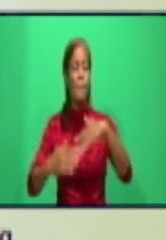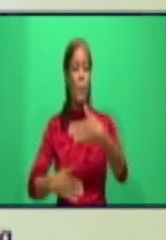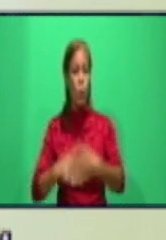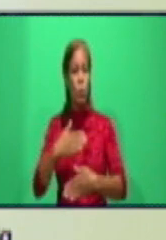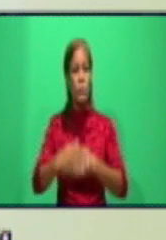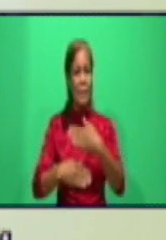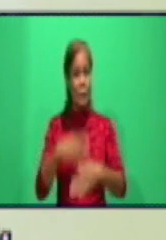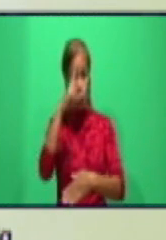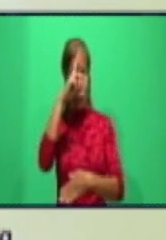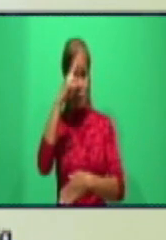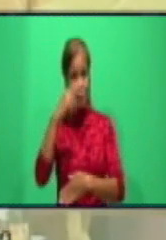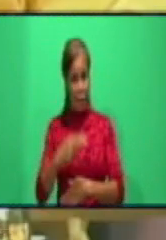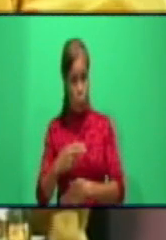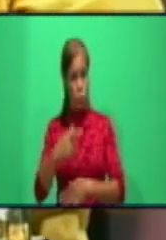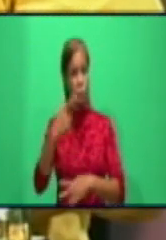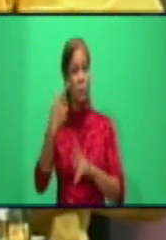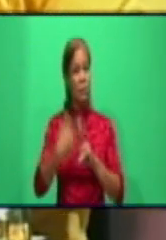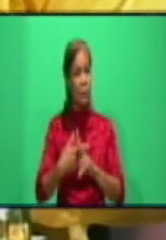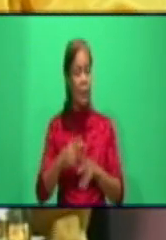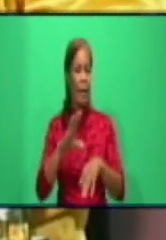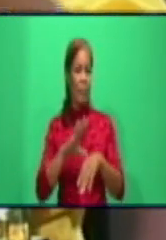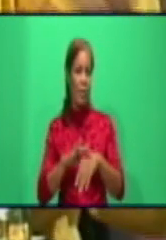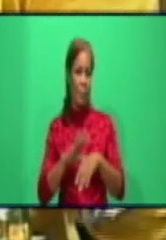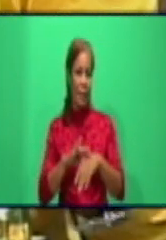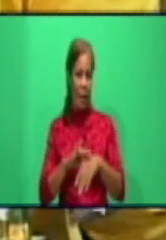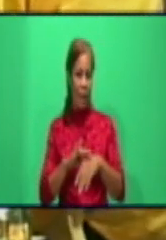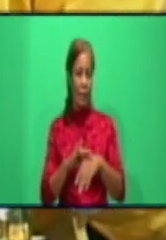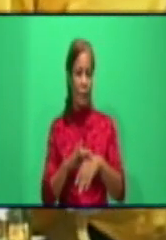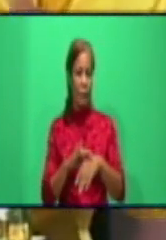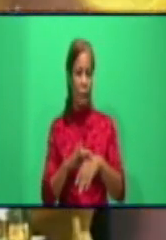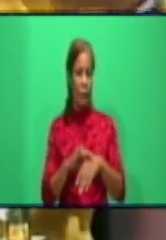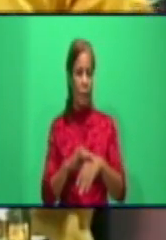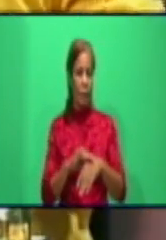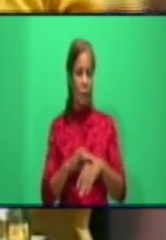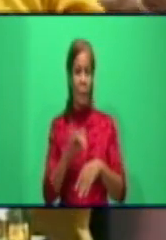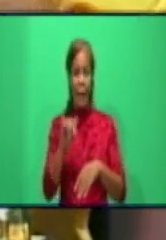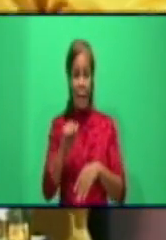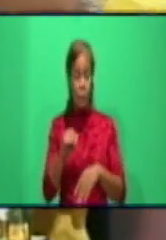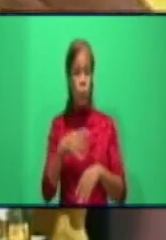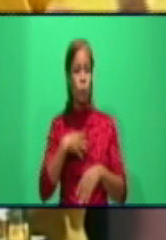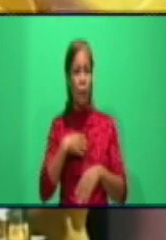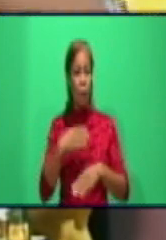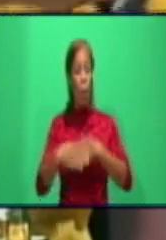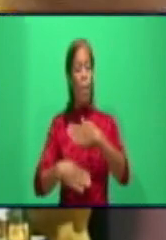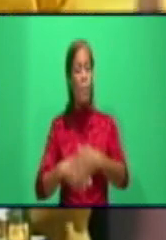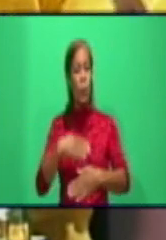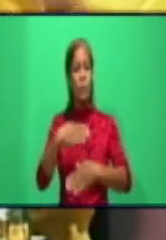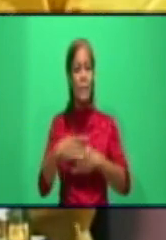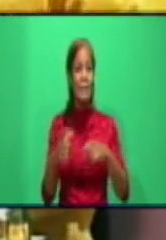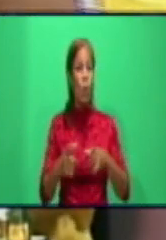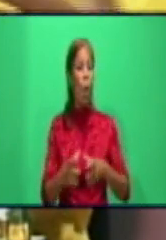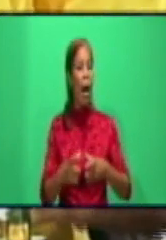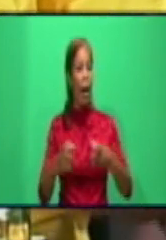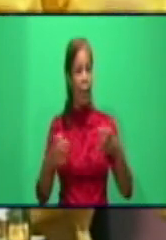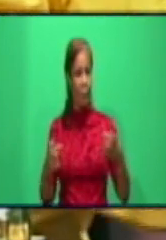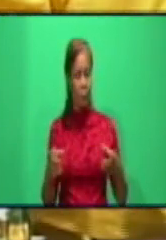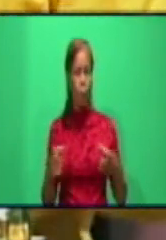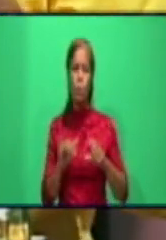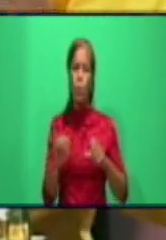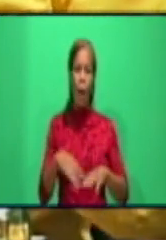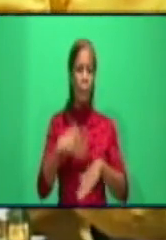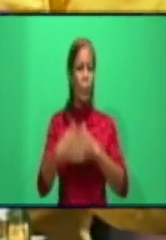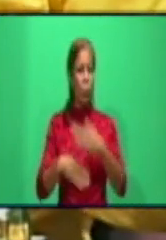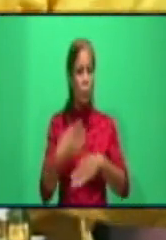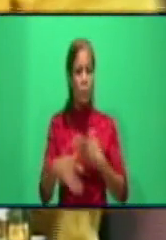Porque recordar que el proceso salud-enfermedad trae aparejado un amplio proceso epidemiológico, social, económico,